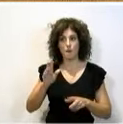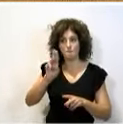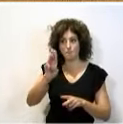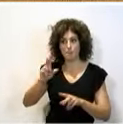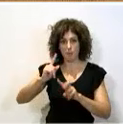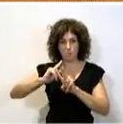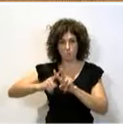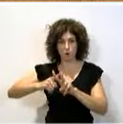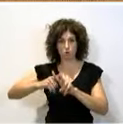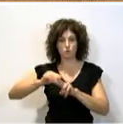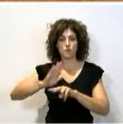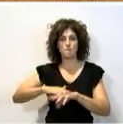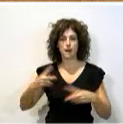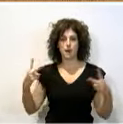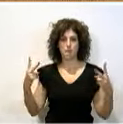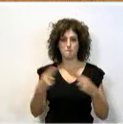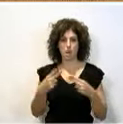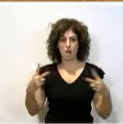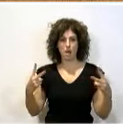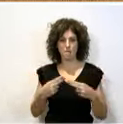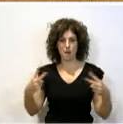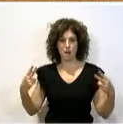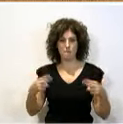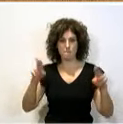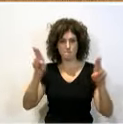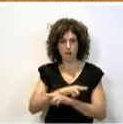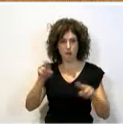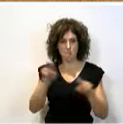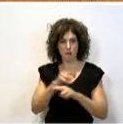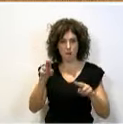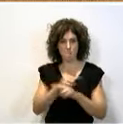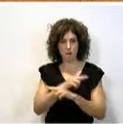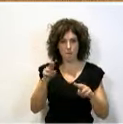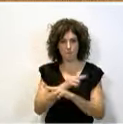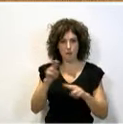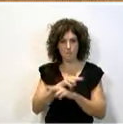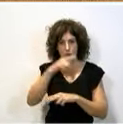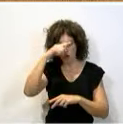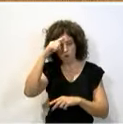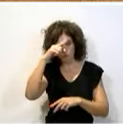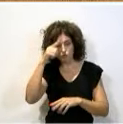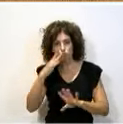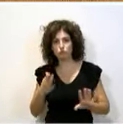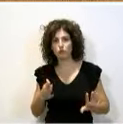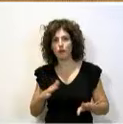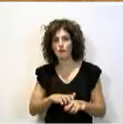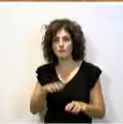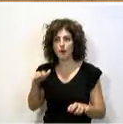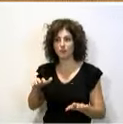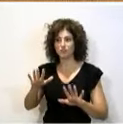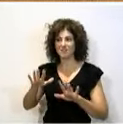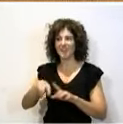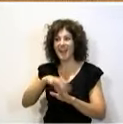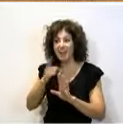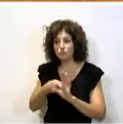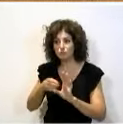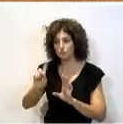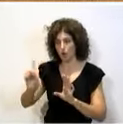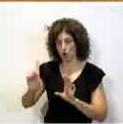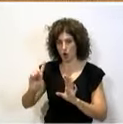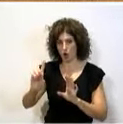censurar la oferta cultural de nuestro país, pues, igual, con esa mayoría absoluta tan amplia, no, señor, la mayoría absoluta es ajustada.